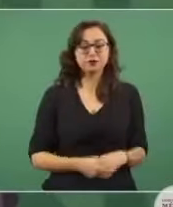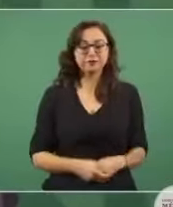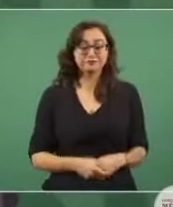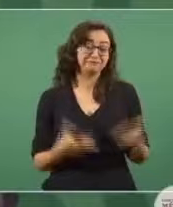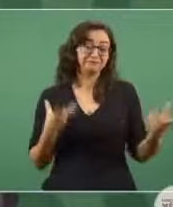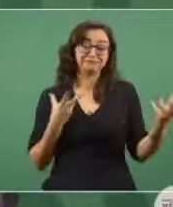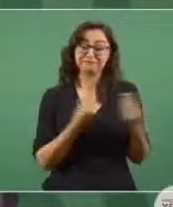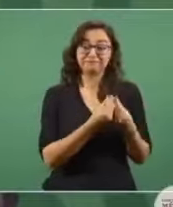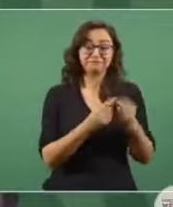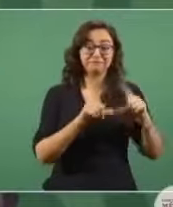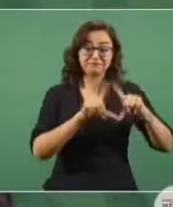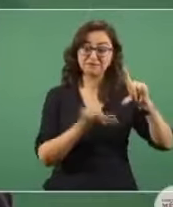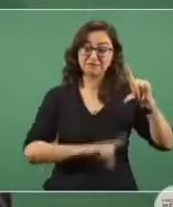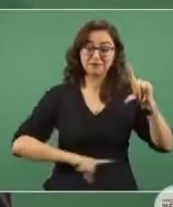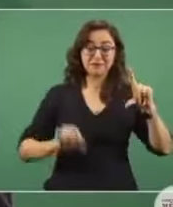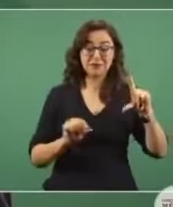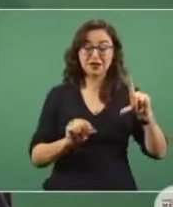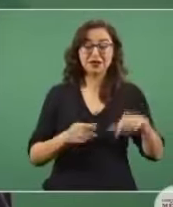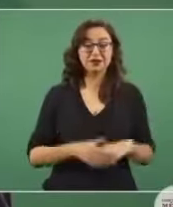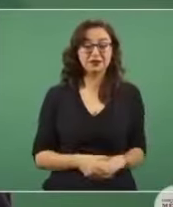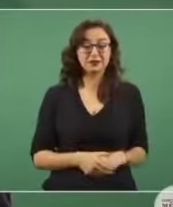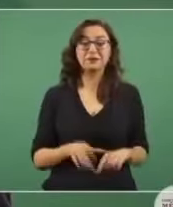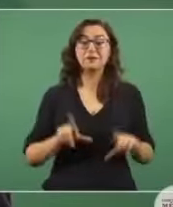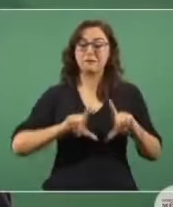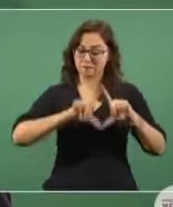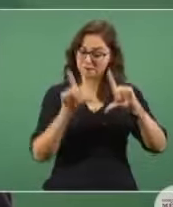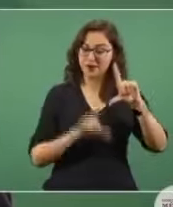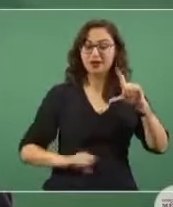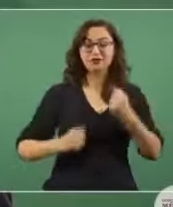con nuestro país.